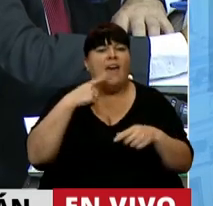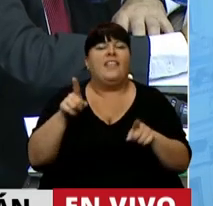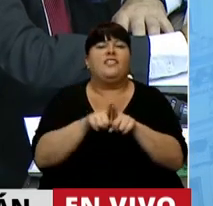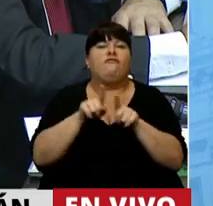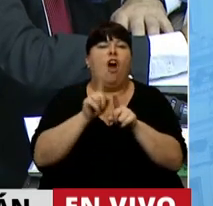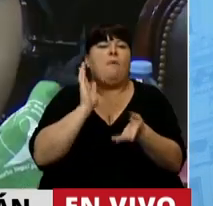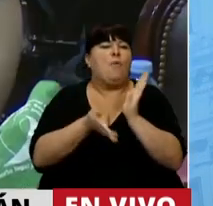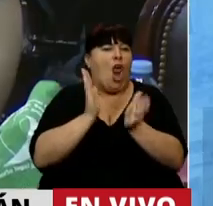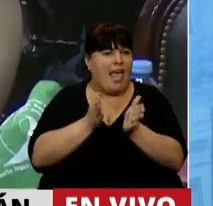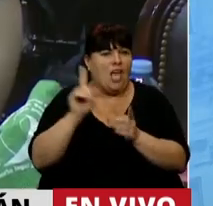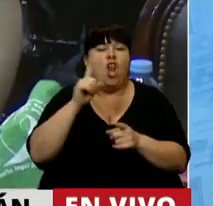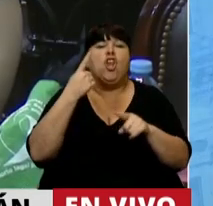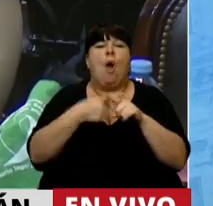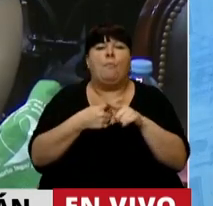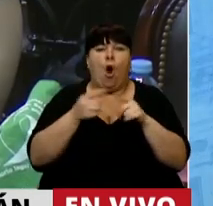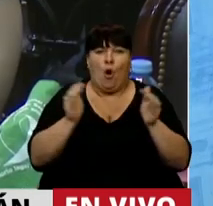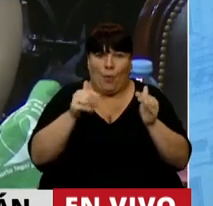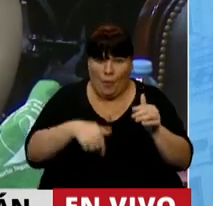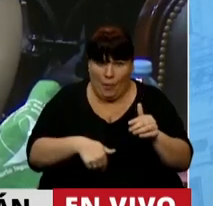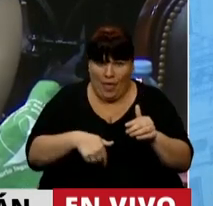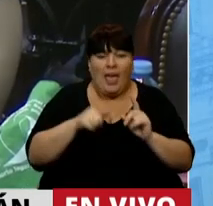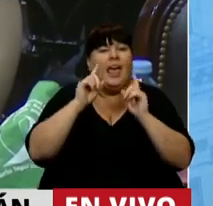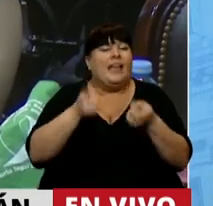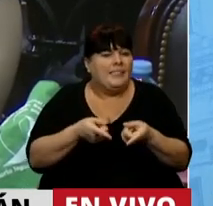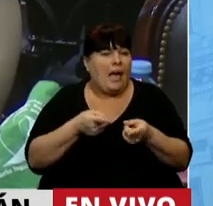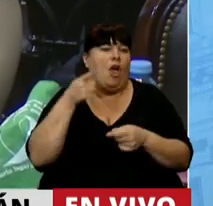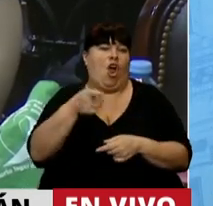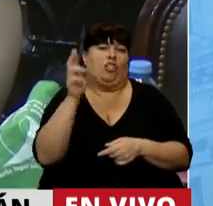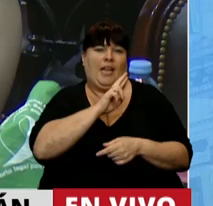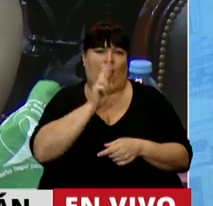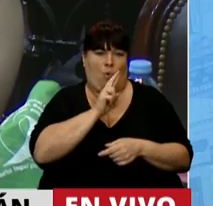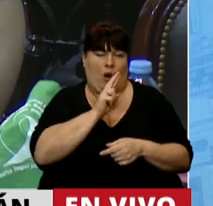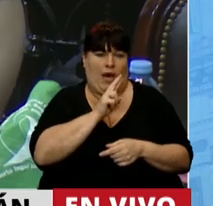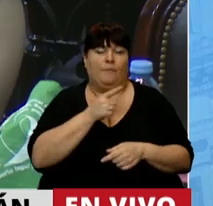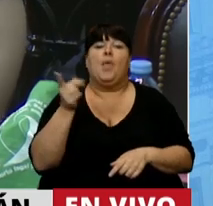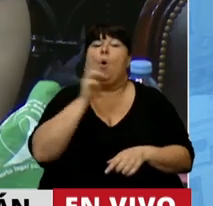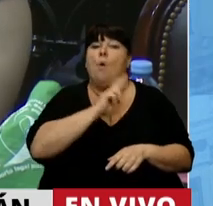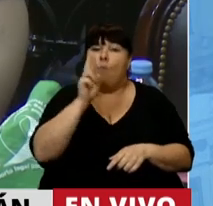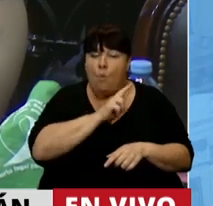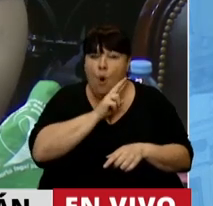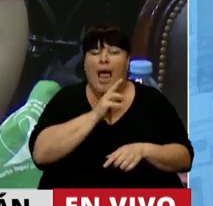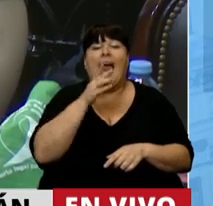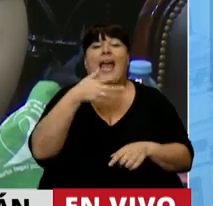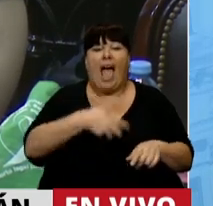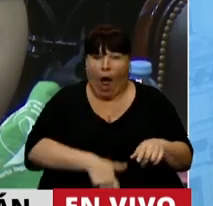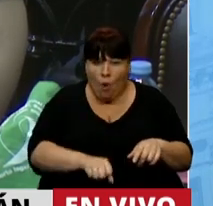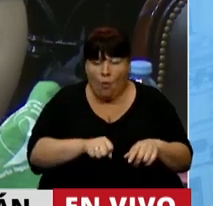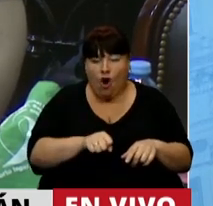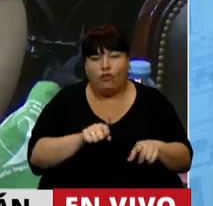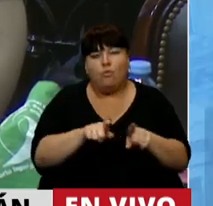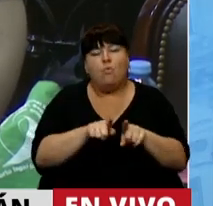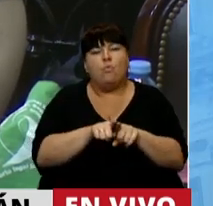acto de violencia, no solamente por el niño por nacer, sino también contra la mujer. Una mujer que pasa por un aborto